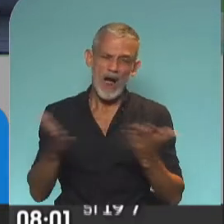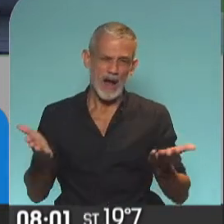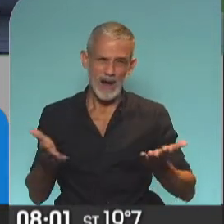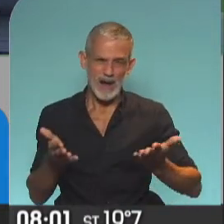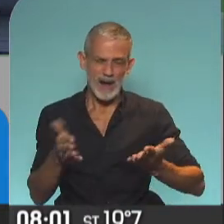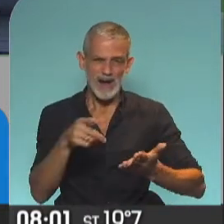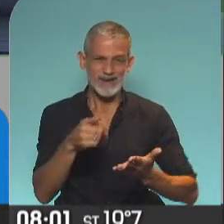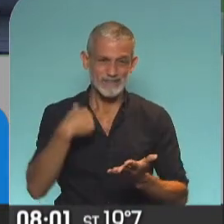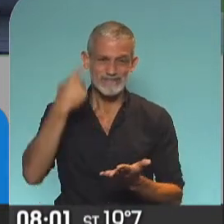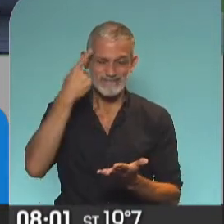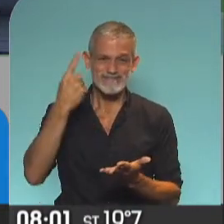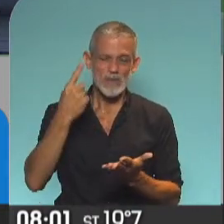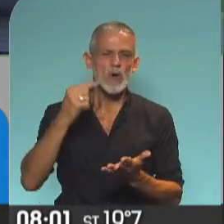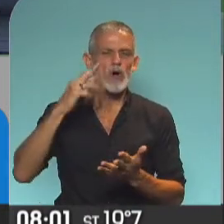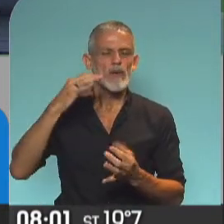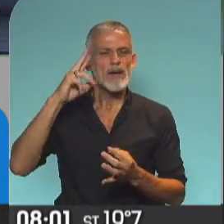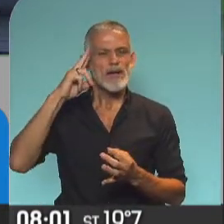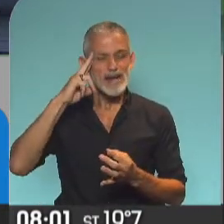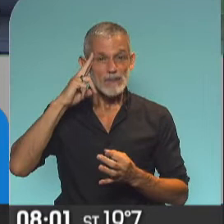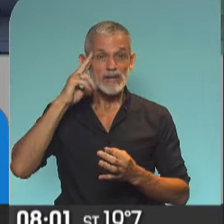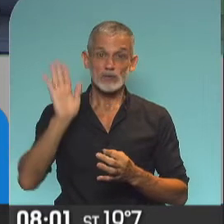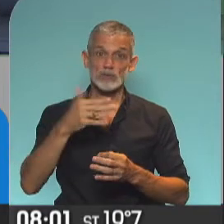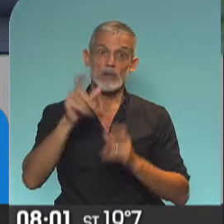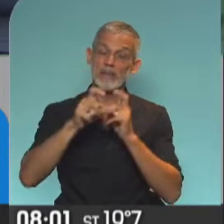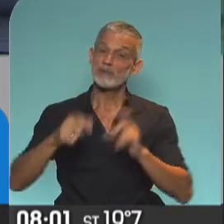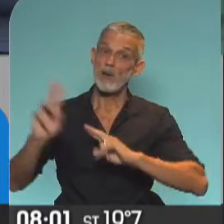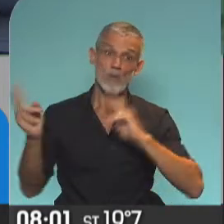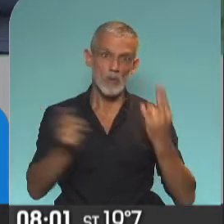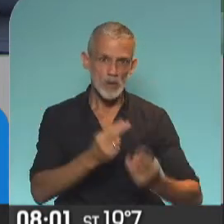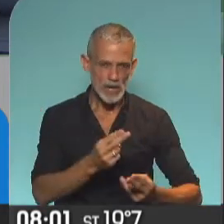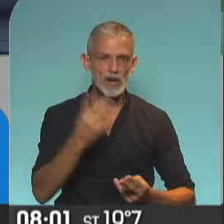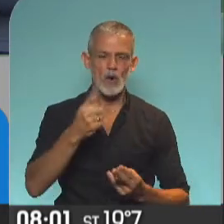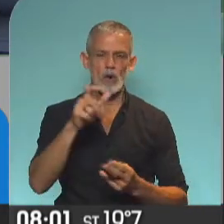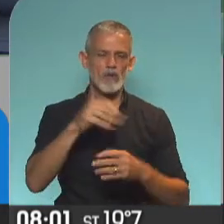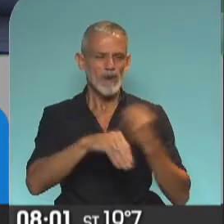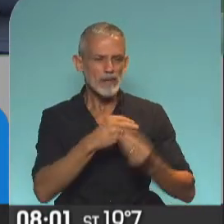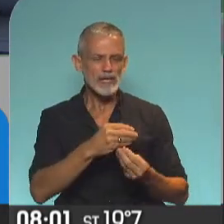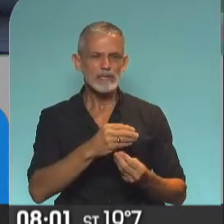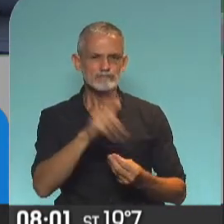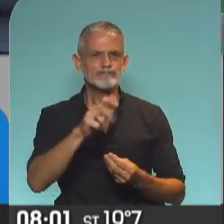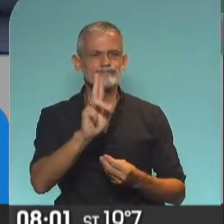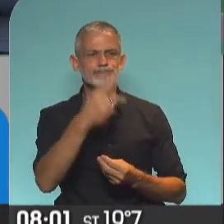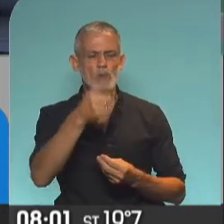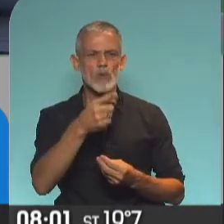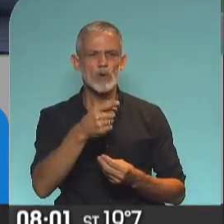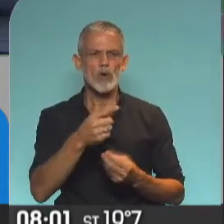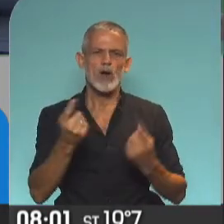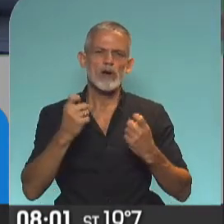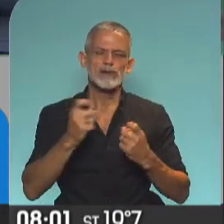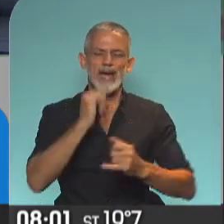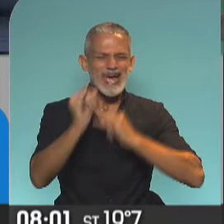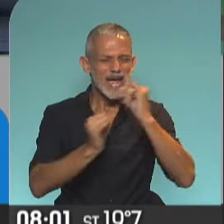Y creo que por respeto a todas las víctimas y a todos aquellos que perdieron un ser querido durante esta pandemia, no es necesario